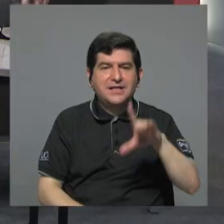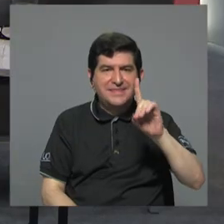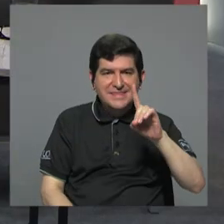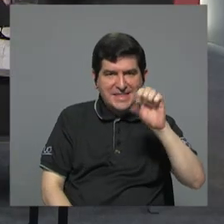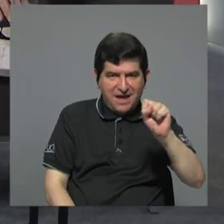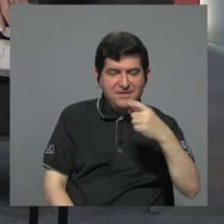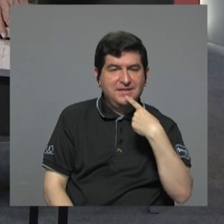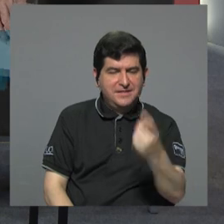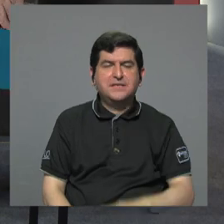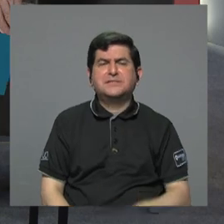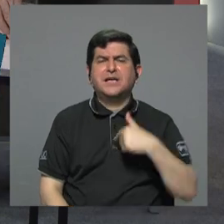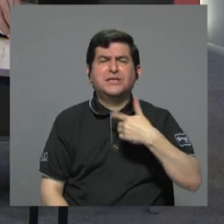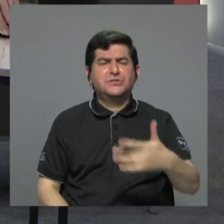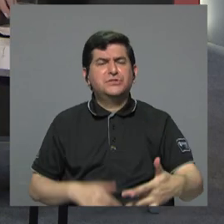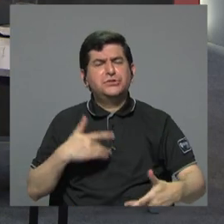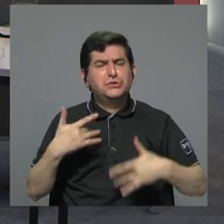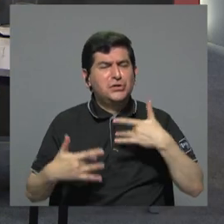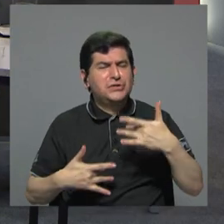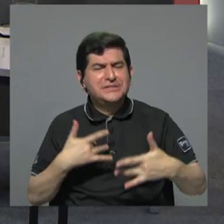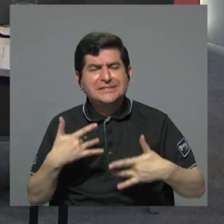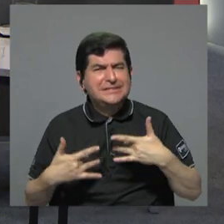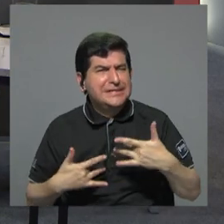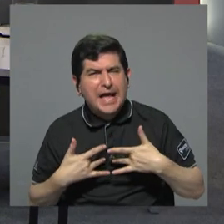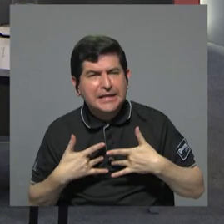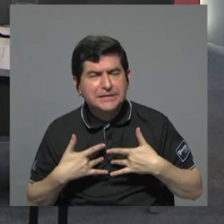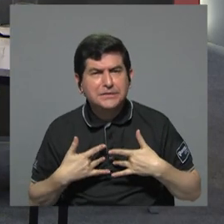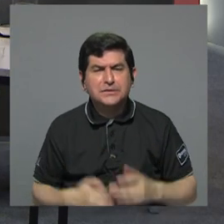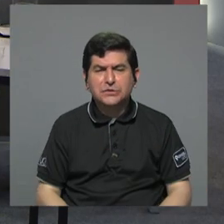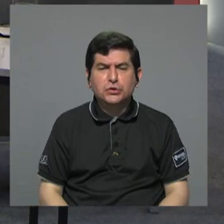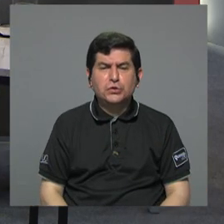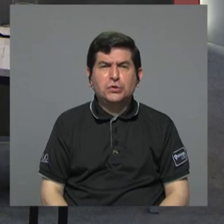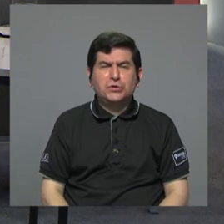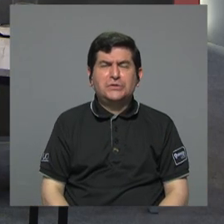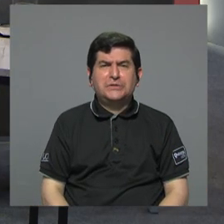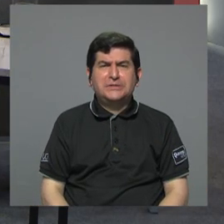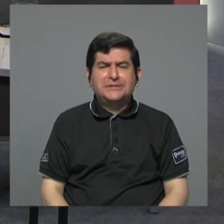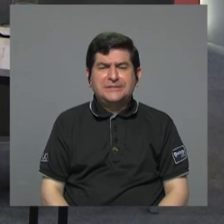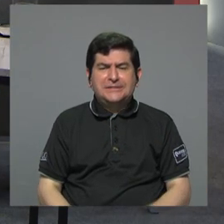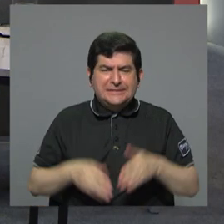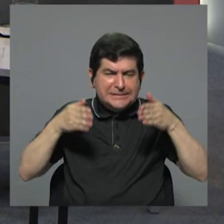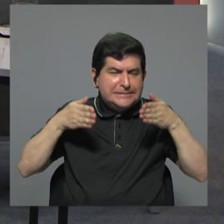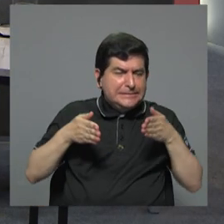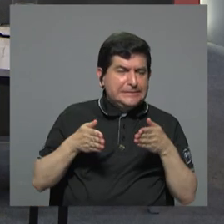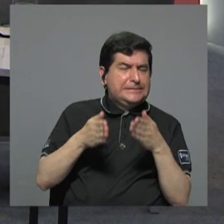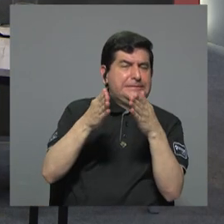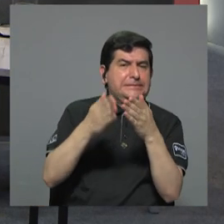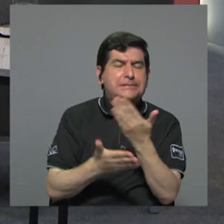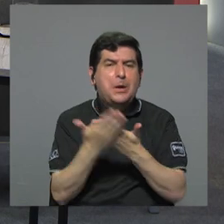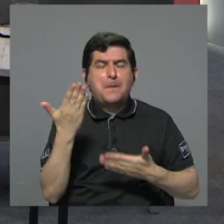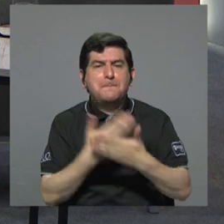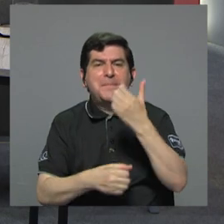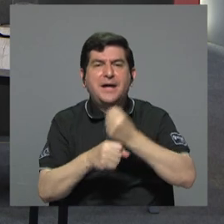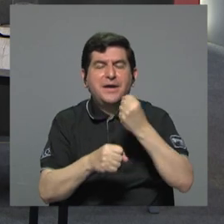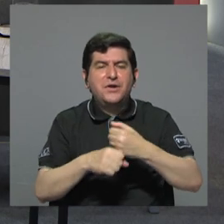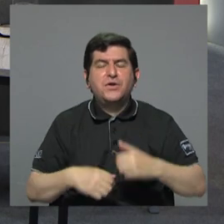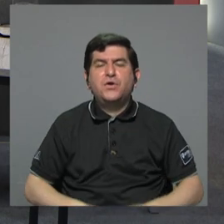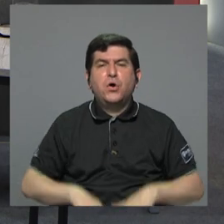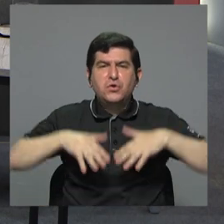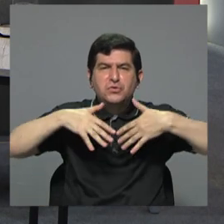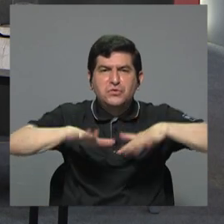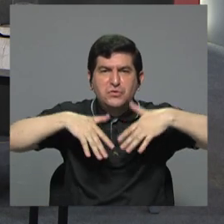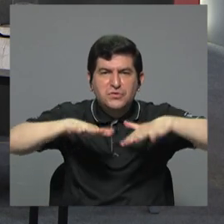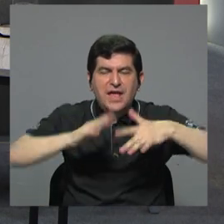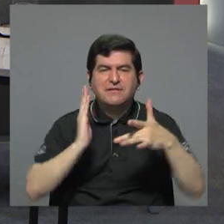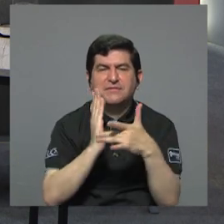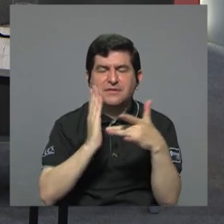dice siento vamos a ver si nos da chance siento que nos estamos encauzando a hacer mano de obra de maquilas tecnológicas